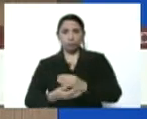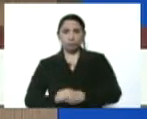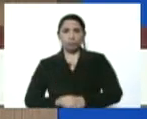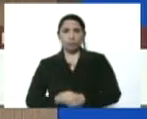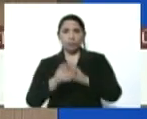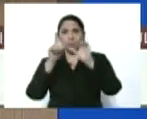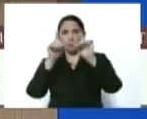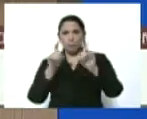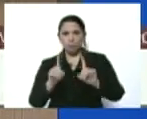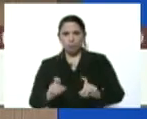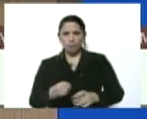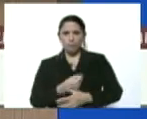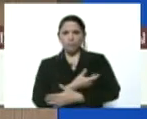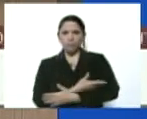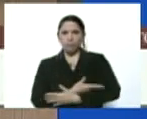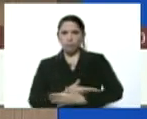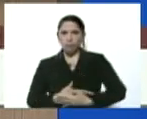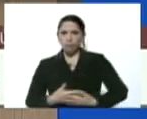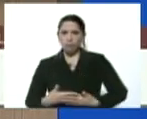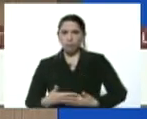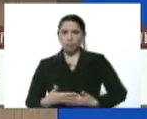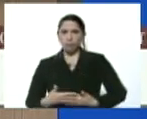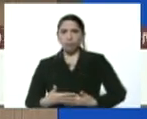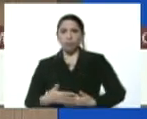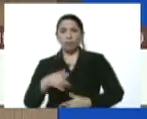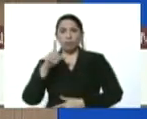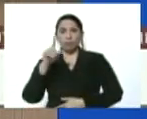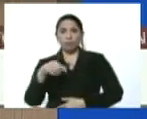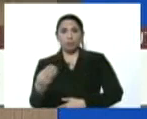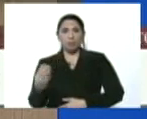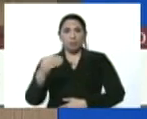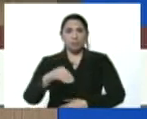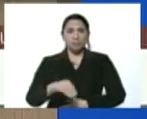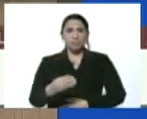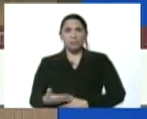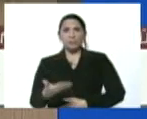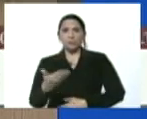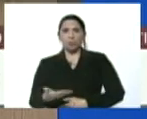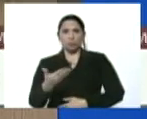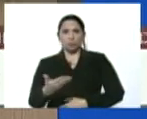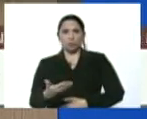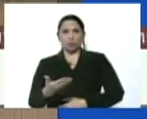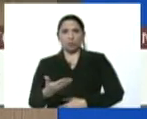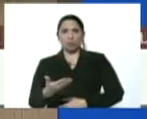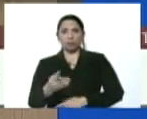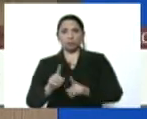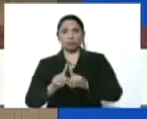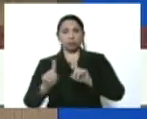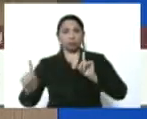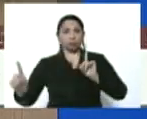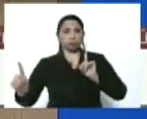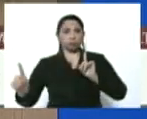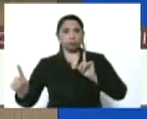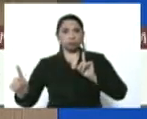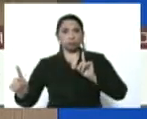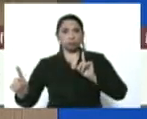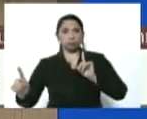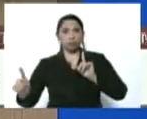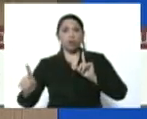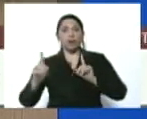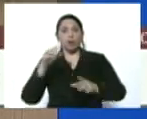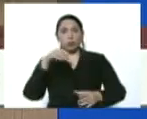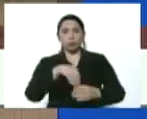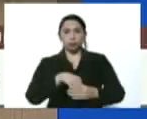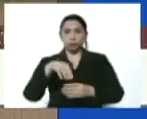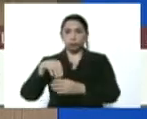prueba molecular, y, sobre todo, lo más importante, el aislamiento a través de una cuarentena